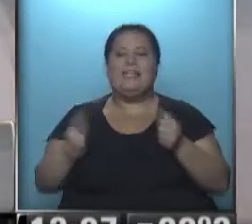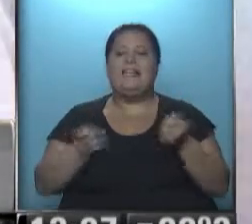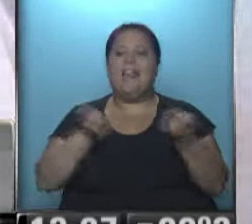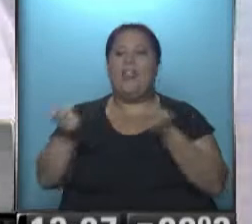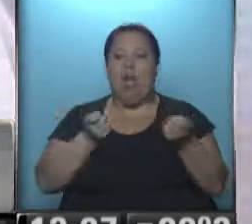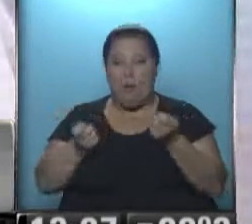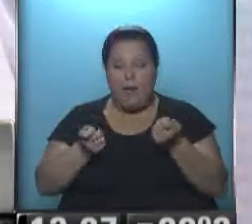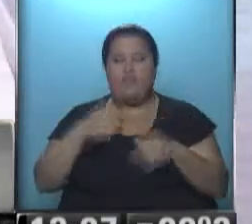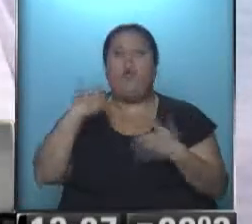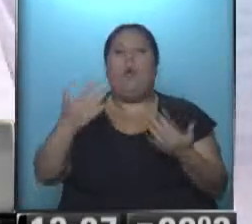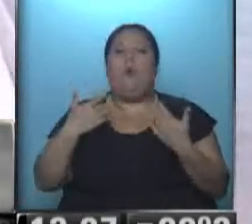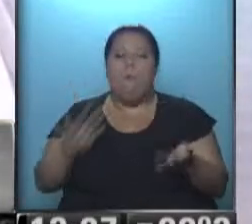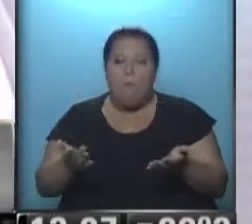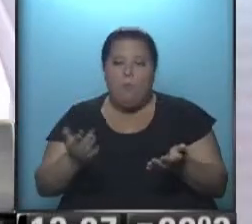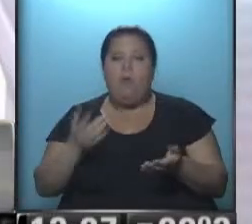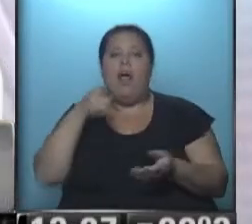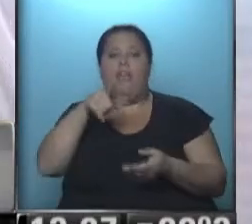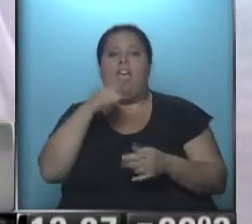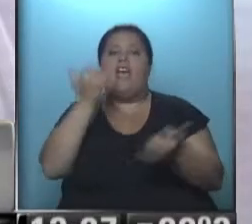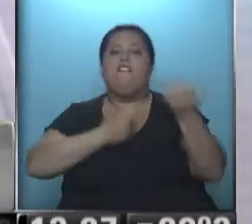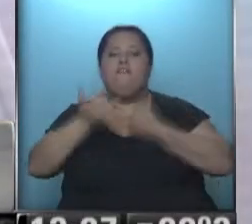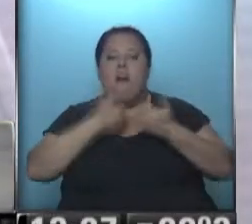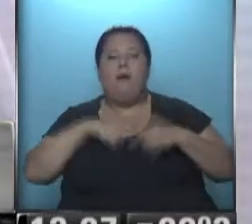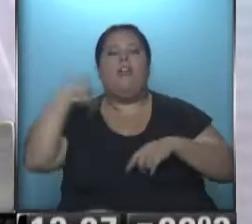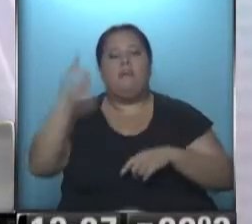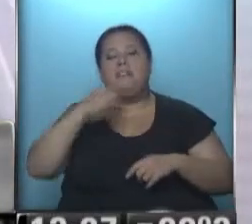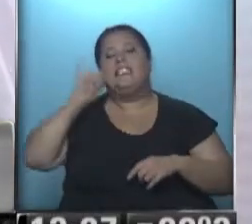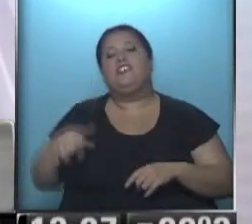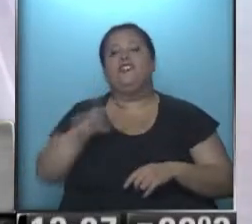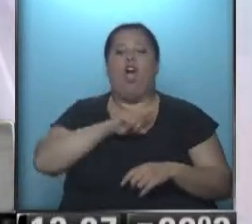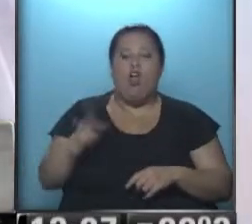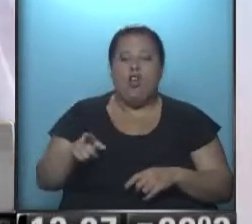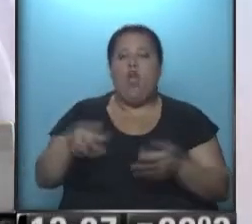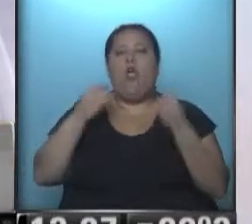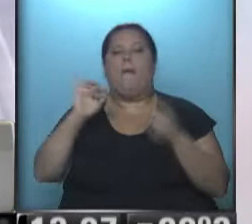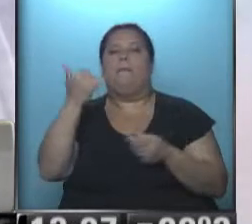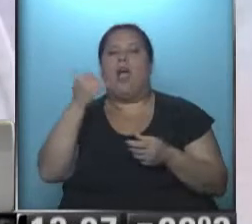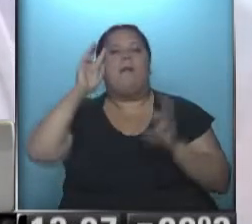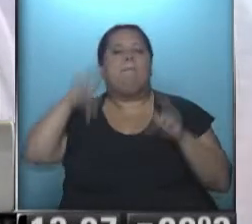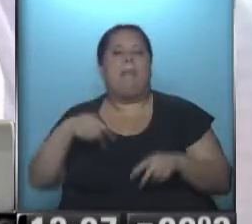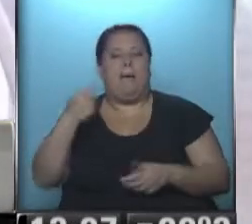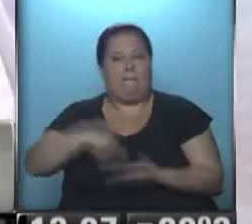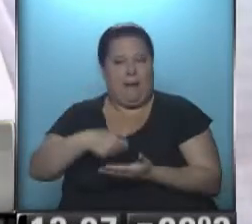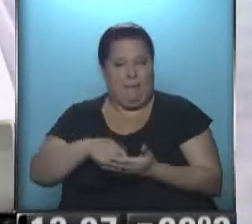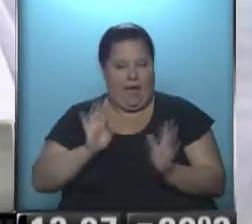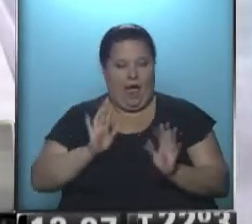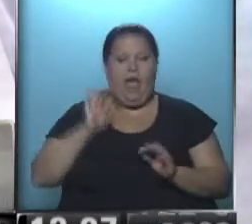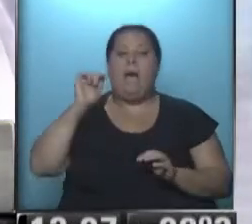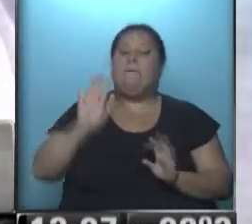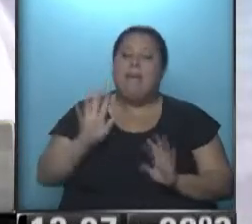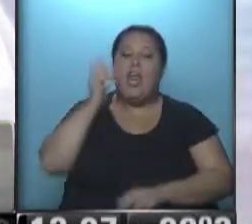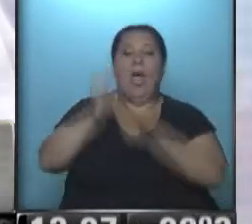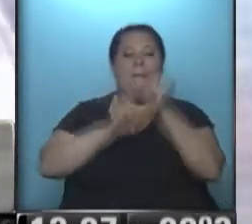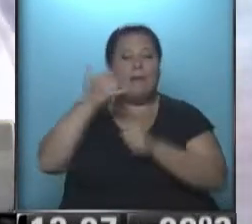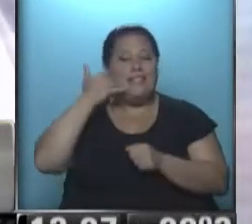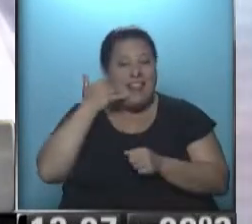Comercio y uno puede disponer de esa información para después tomar su decisión respecto a cuál es el mejor plan posible. Ahora, si las empresas